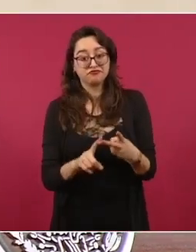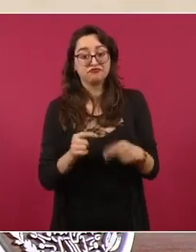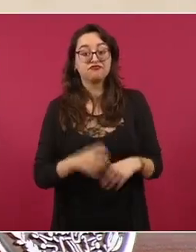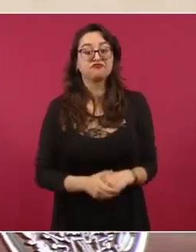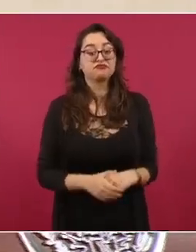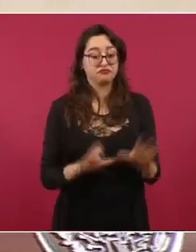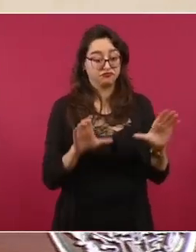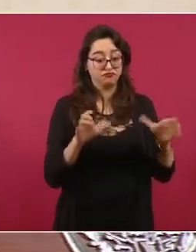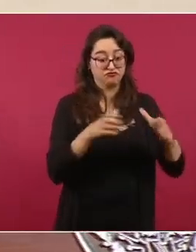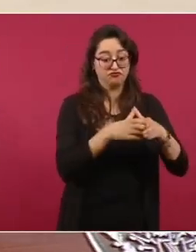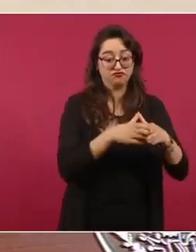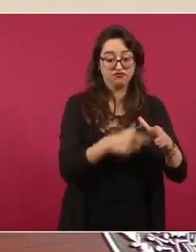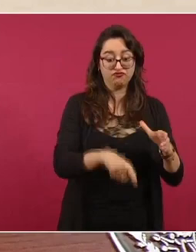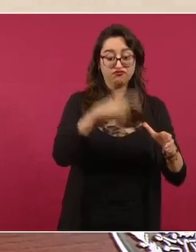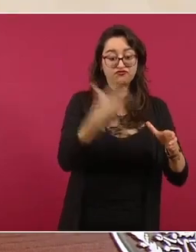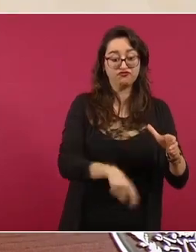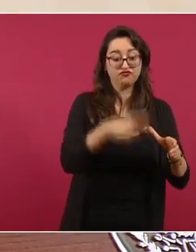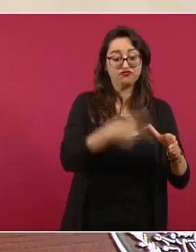del poder